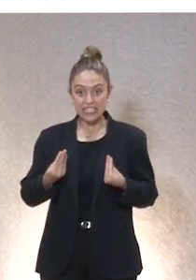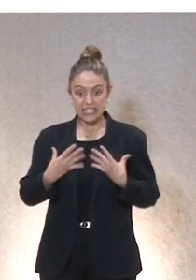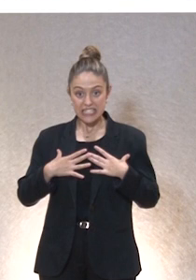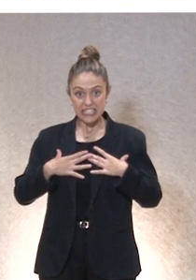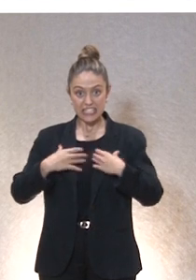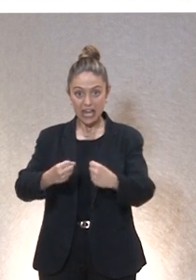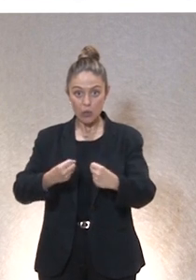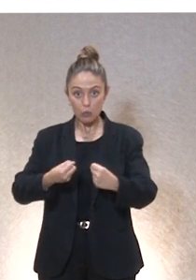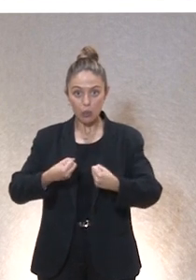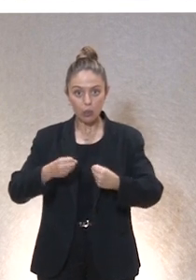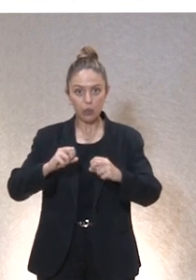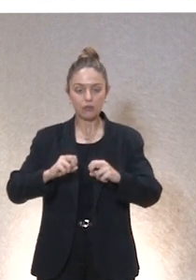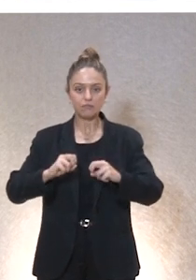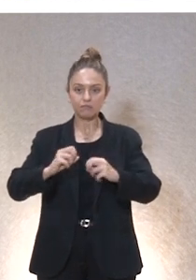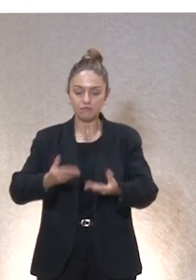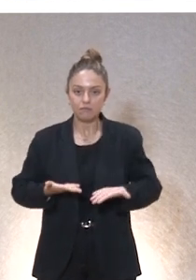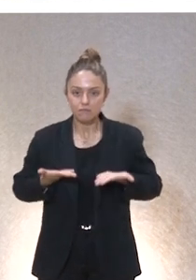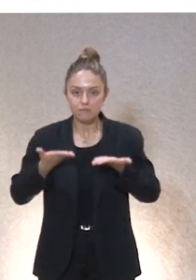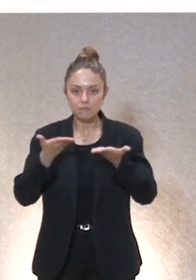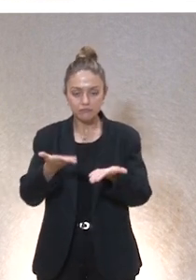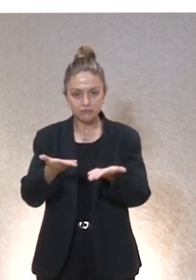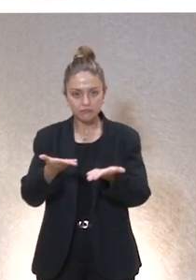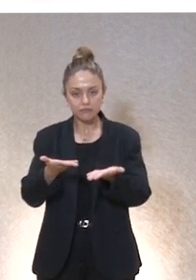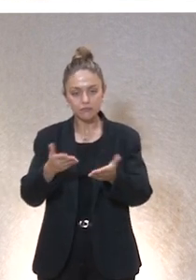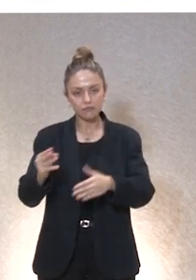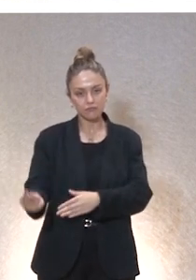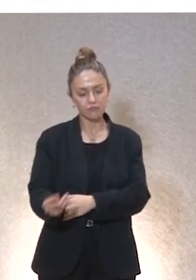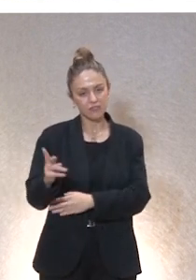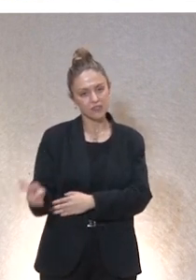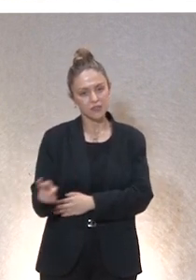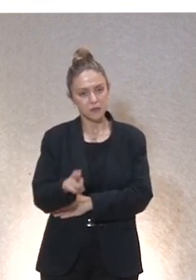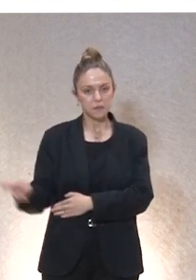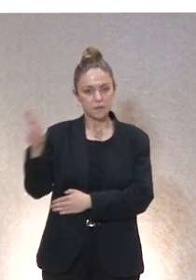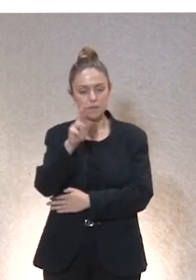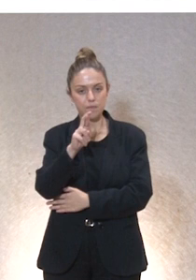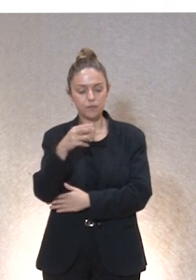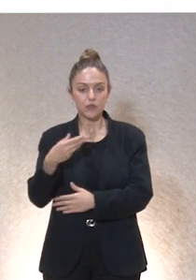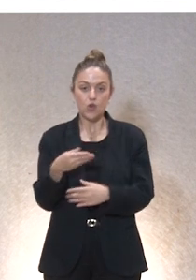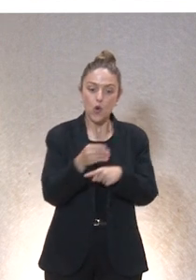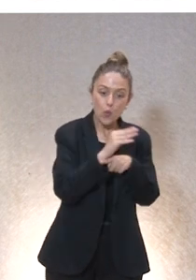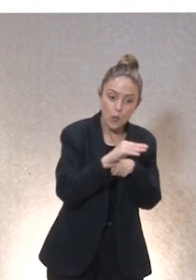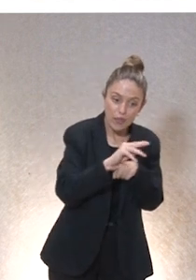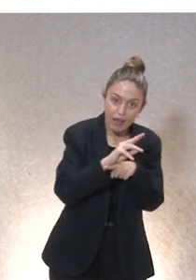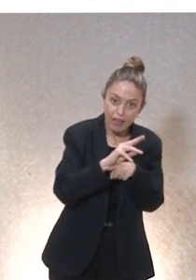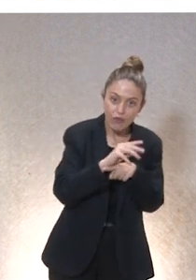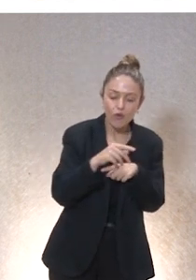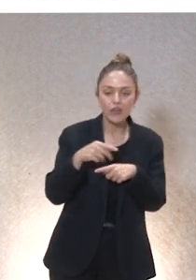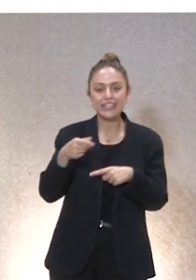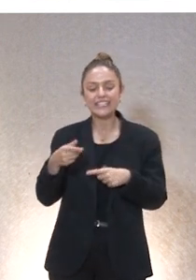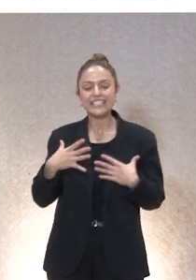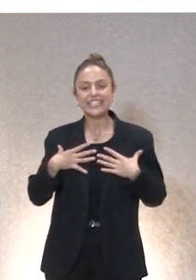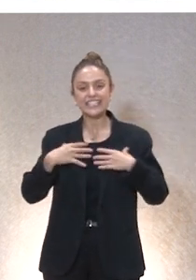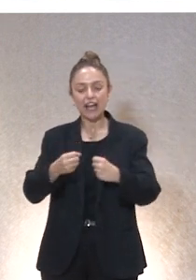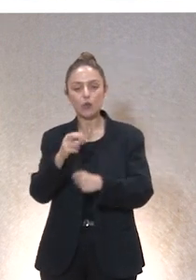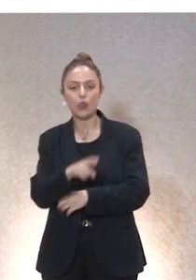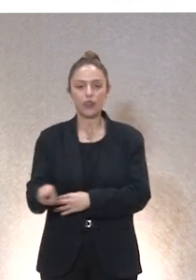cuidar? recuperar la salud, restaurar la salud, hay una dimensión, hay una relación directa entre el cuidado del otro y el devolverle la salud.